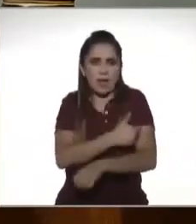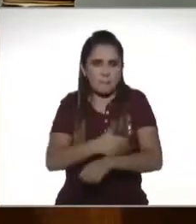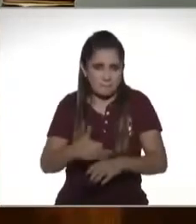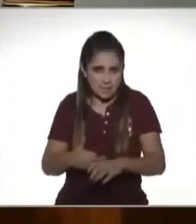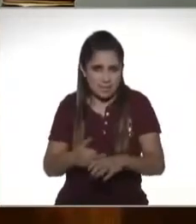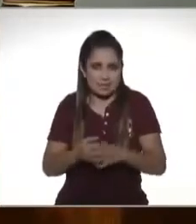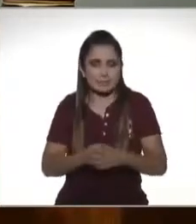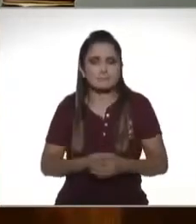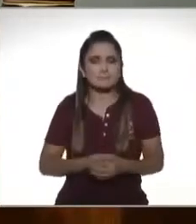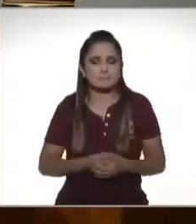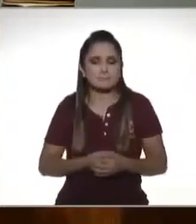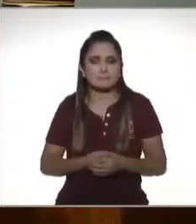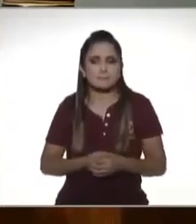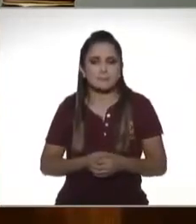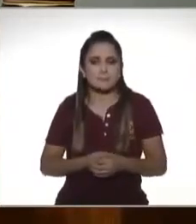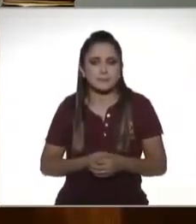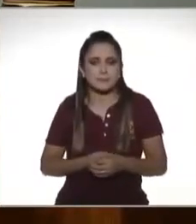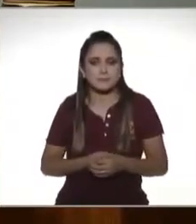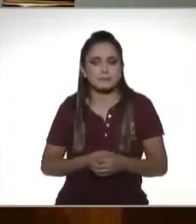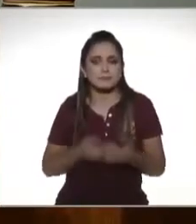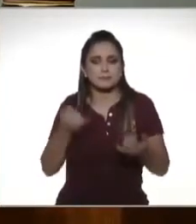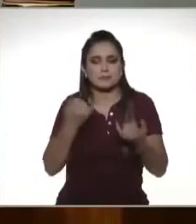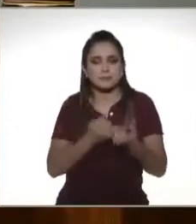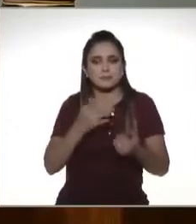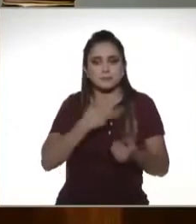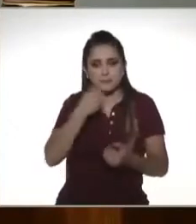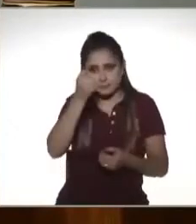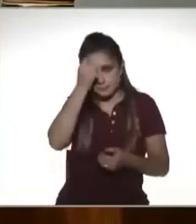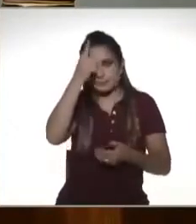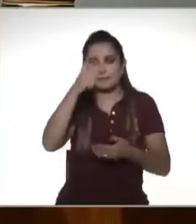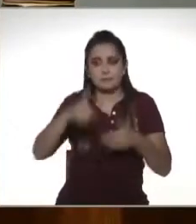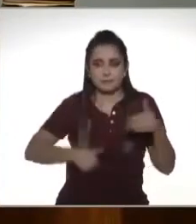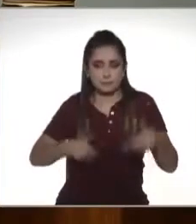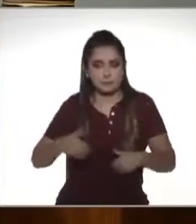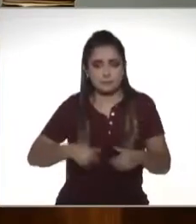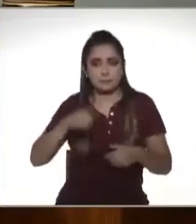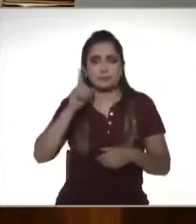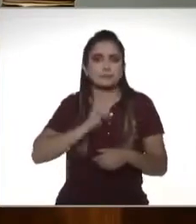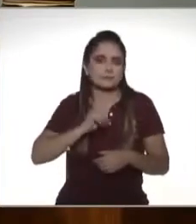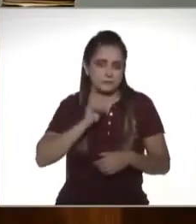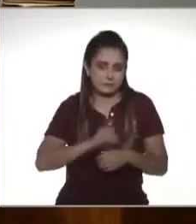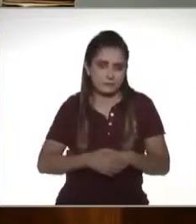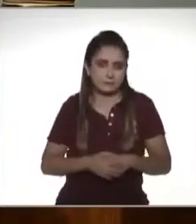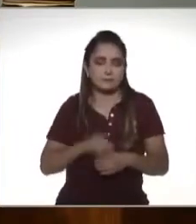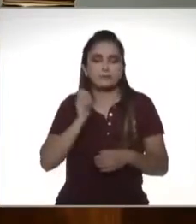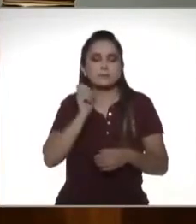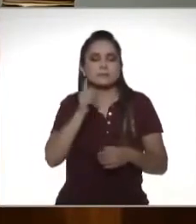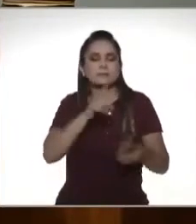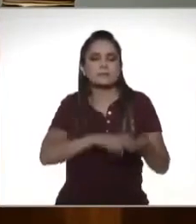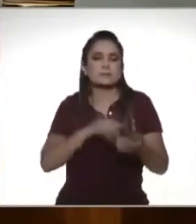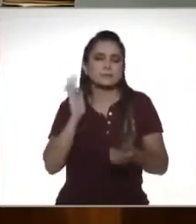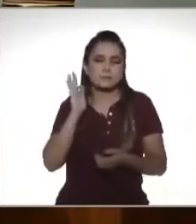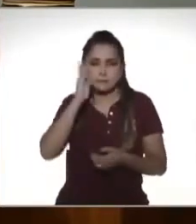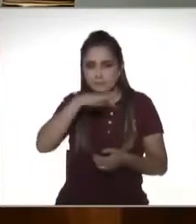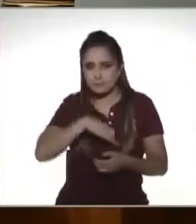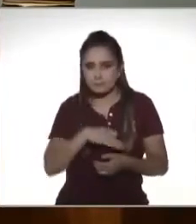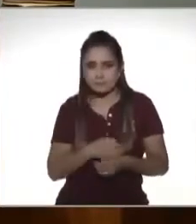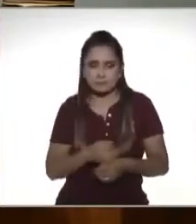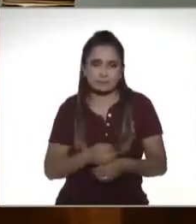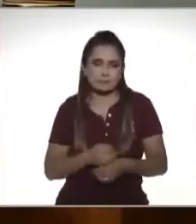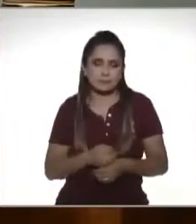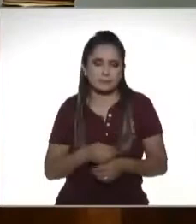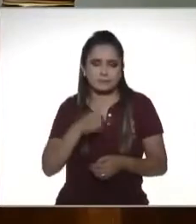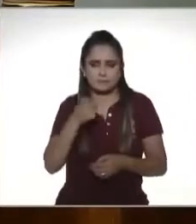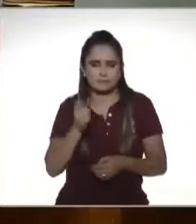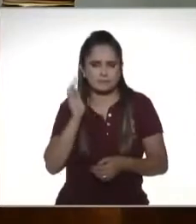poco recurrente sobre todo hablando de autores y en este caso de una autora mexicana la farsa porque la farsa para temas tan delicados bueno